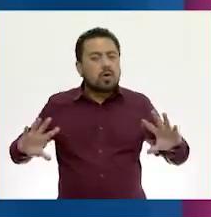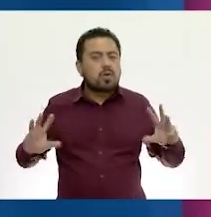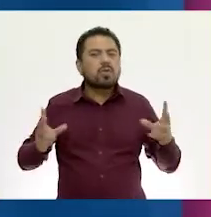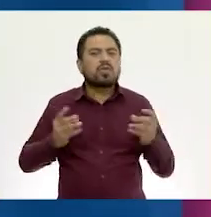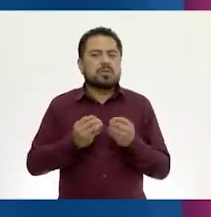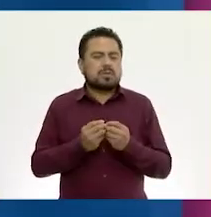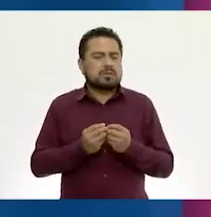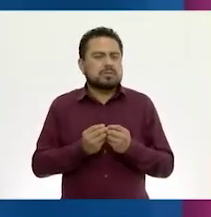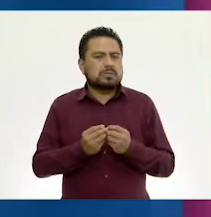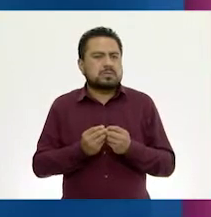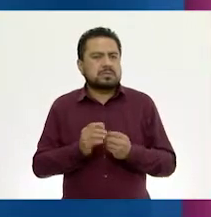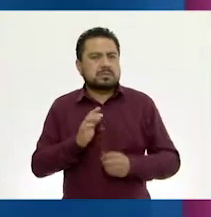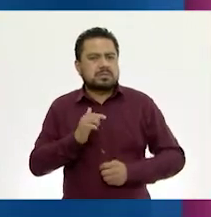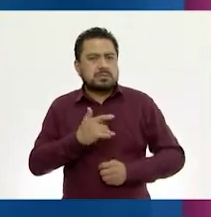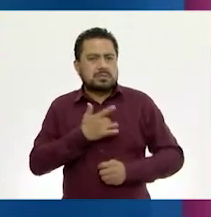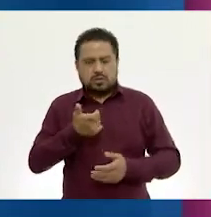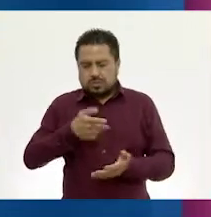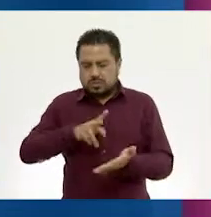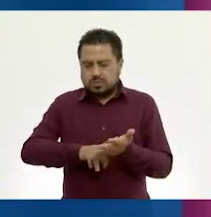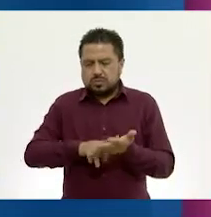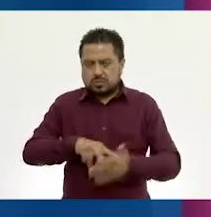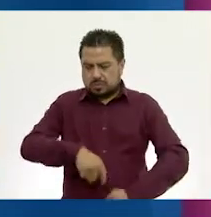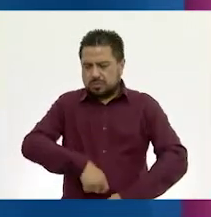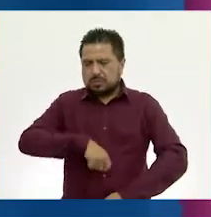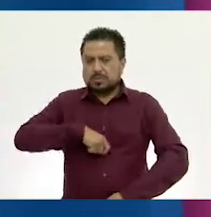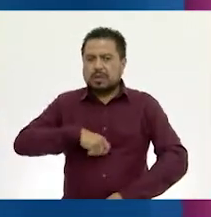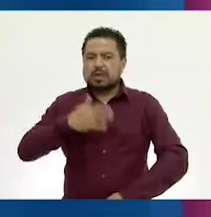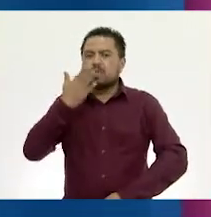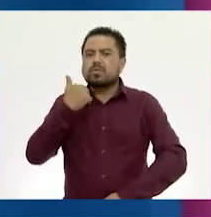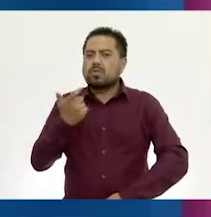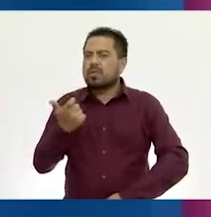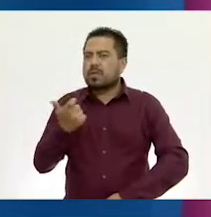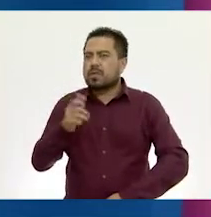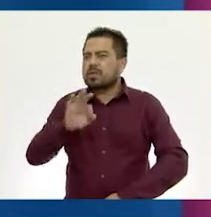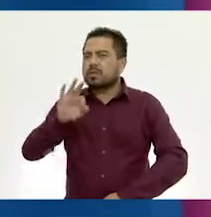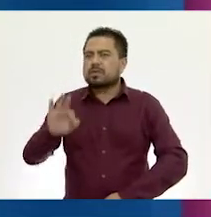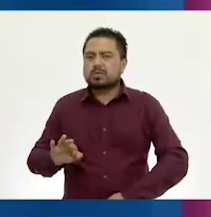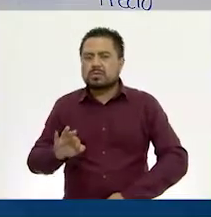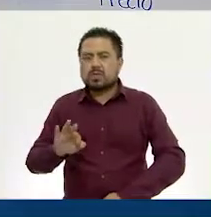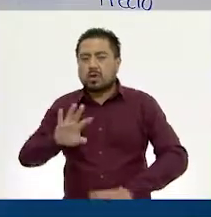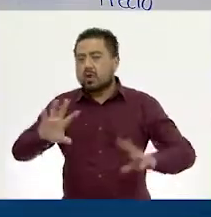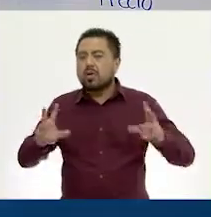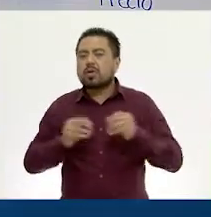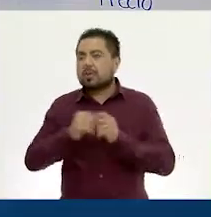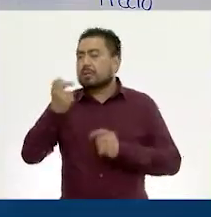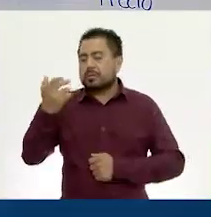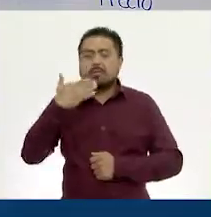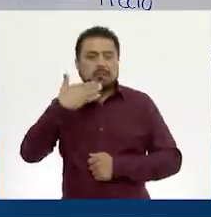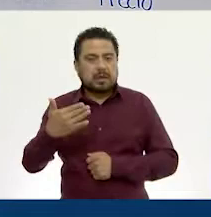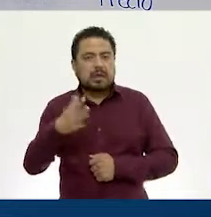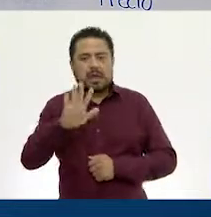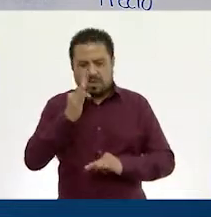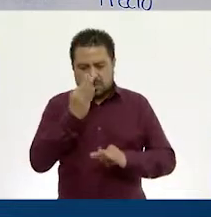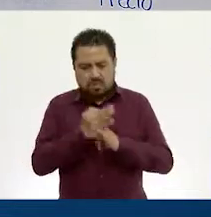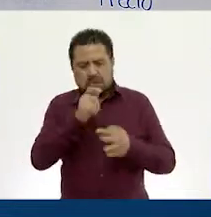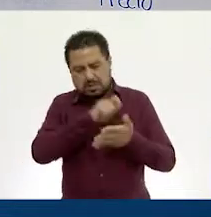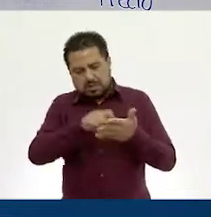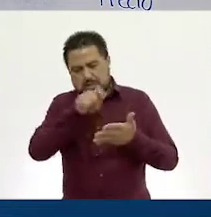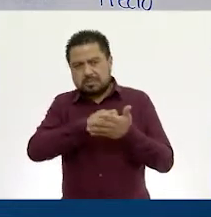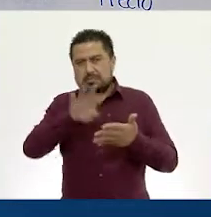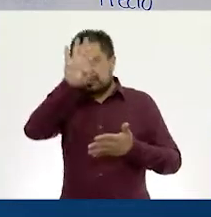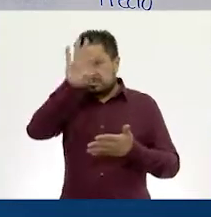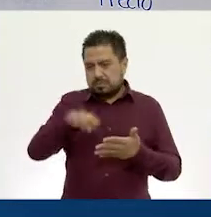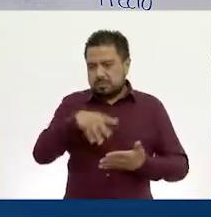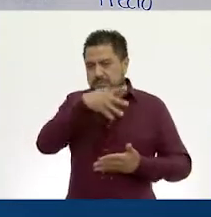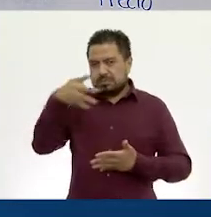es el precio de la chamarra sin descuento. Ese es el total. Muy bien, María. Entonces vamos a anotarlo en nuestra tabla,